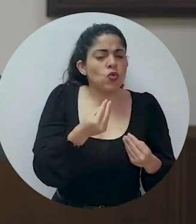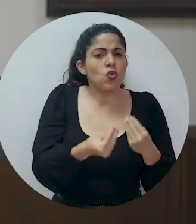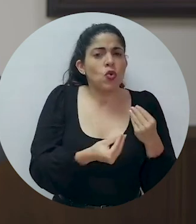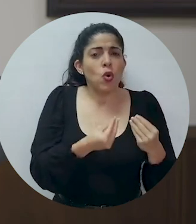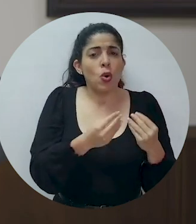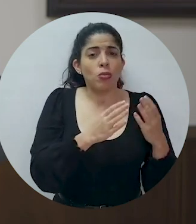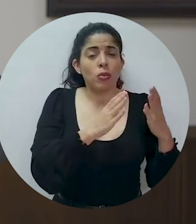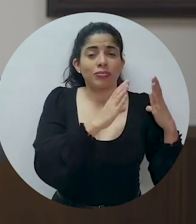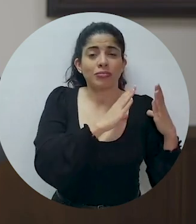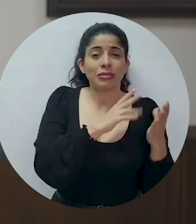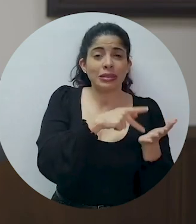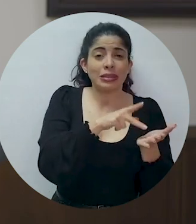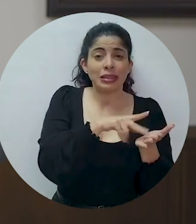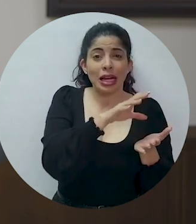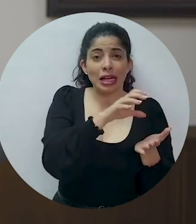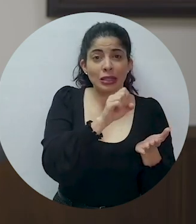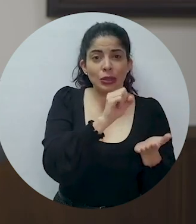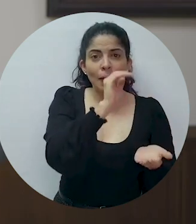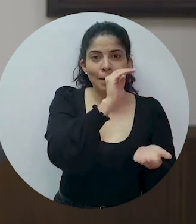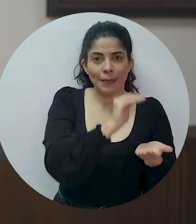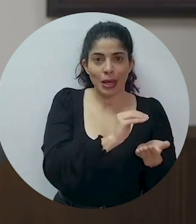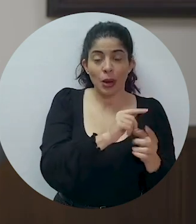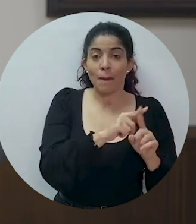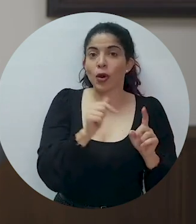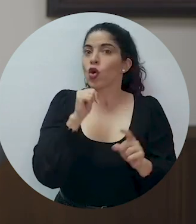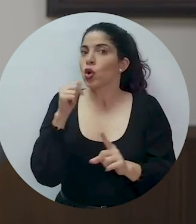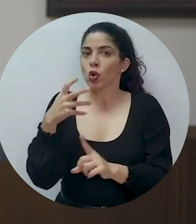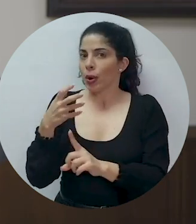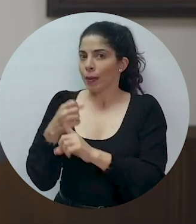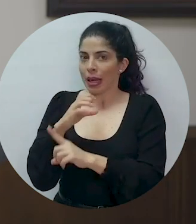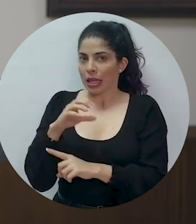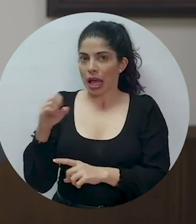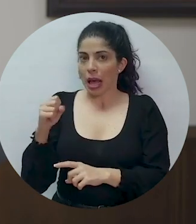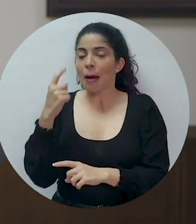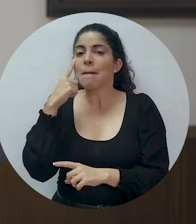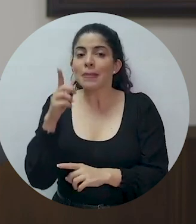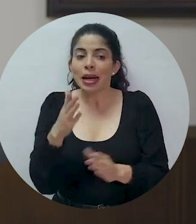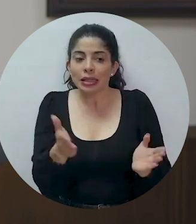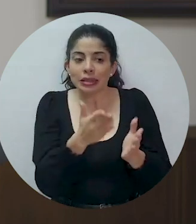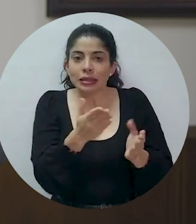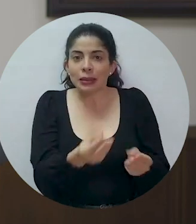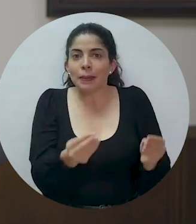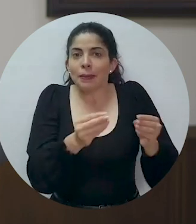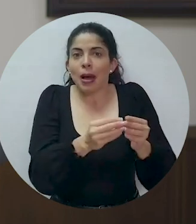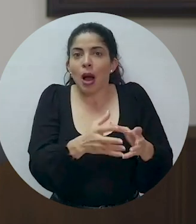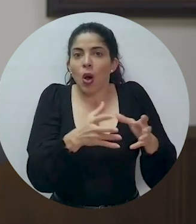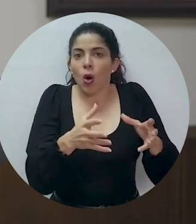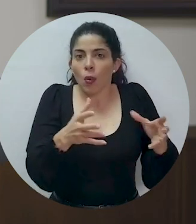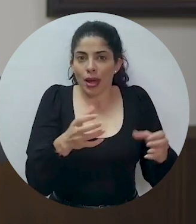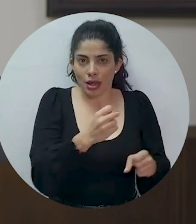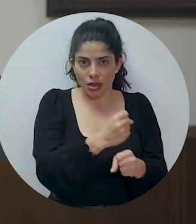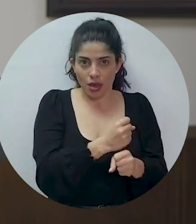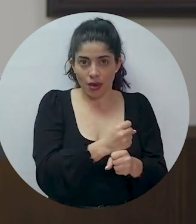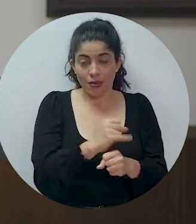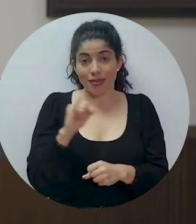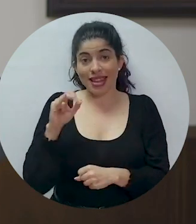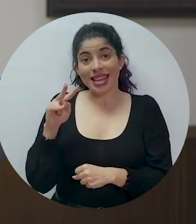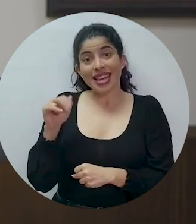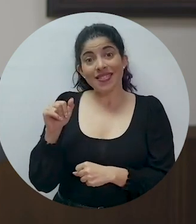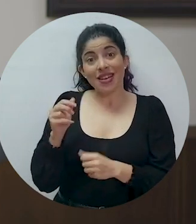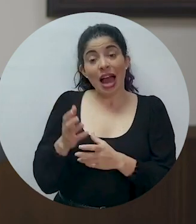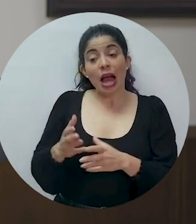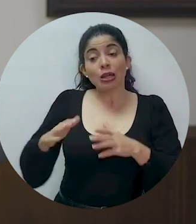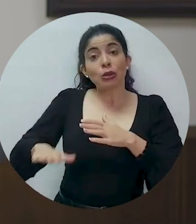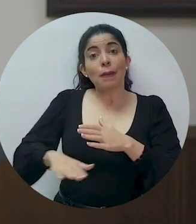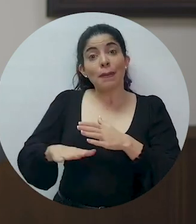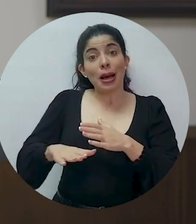el peso de las cargas sociales, sin afectar a la caja. Esto para estimular la creación de empleo. Devolver